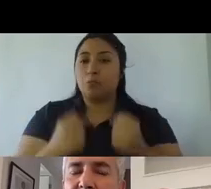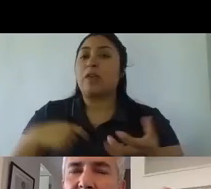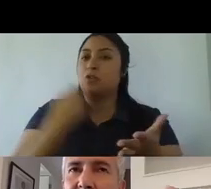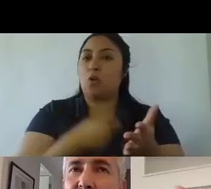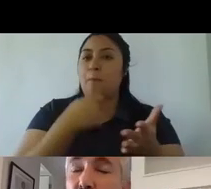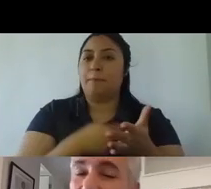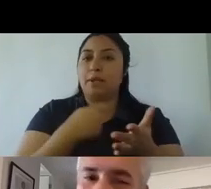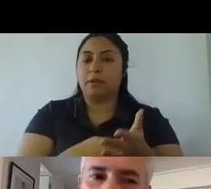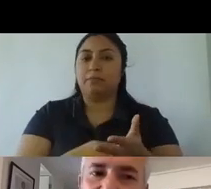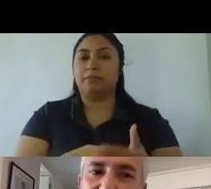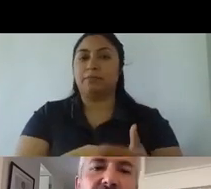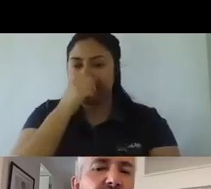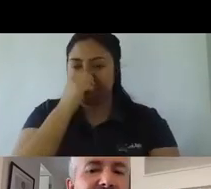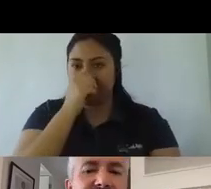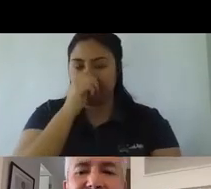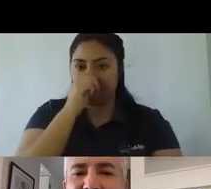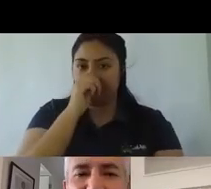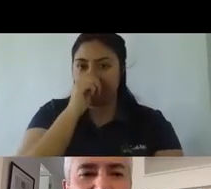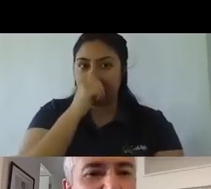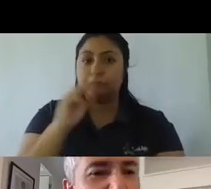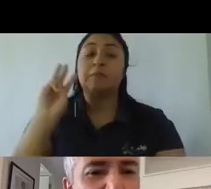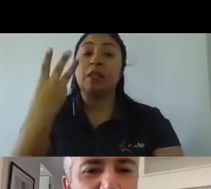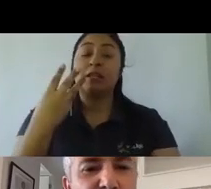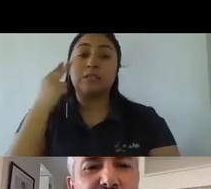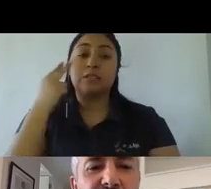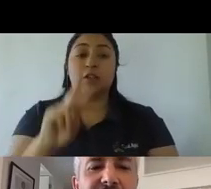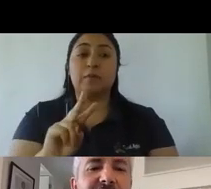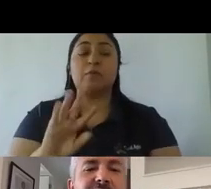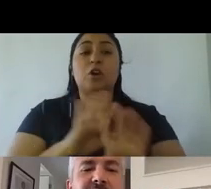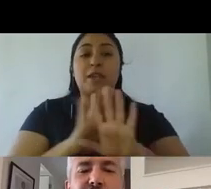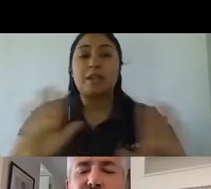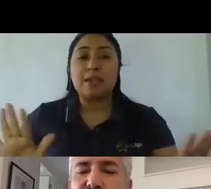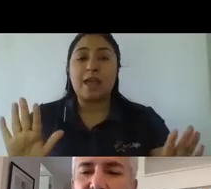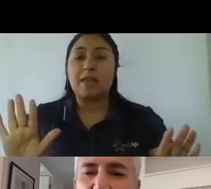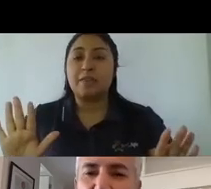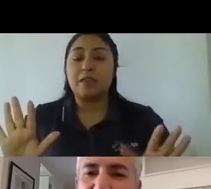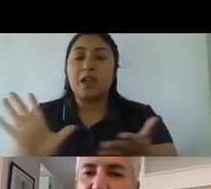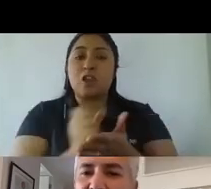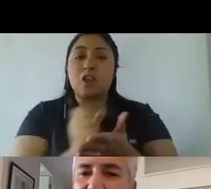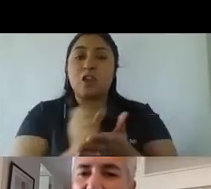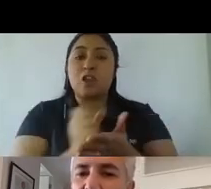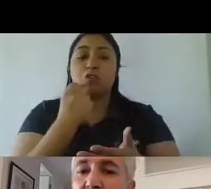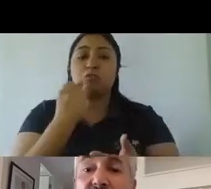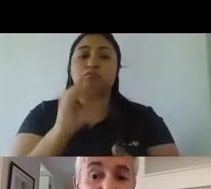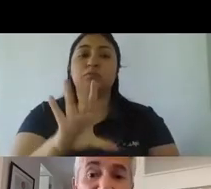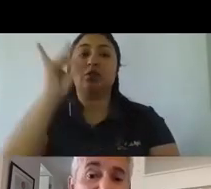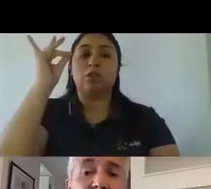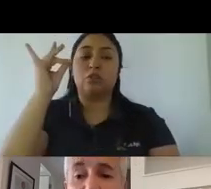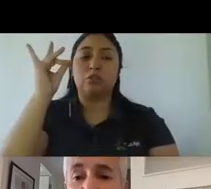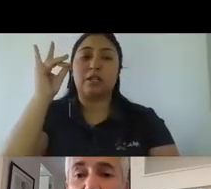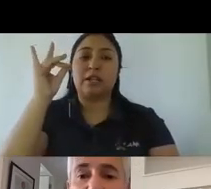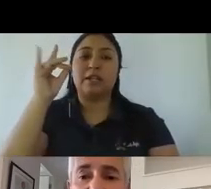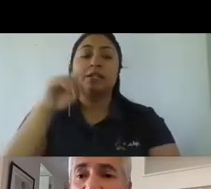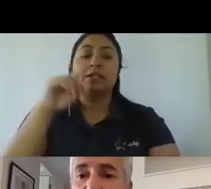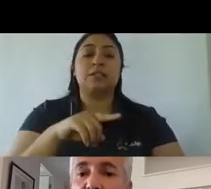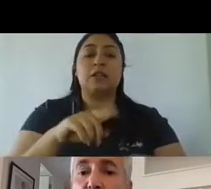y lo tercero que vimos es que parece que nadie logró encontrar ese territorio de comunicación marcario y finalmente lo